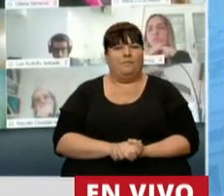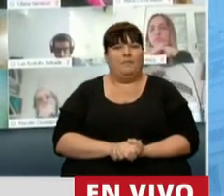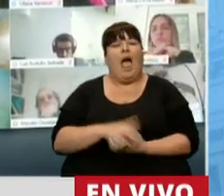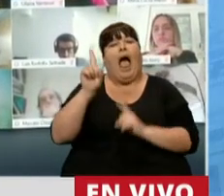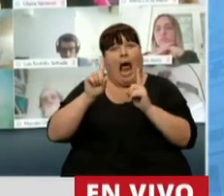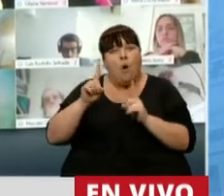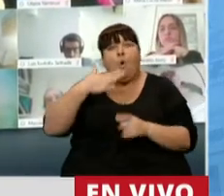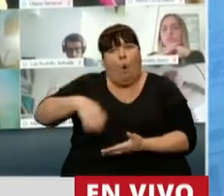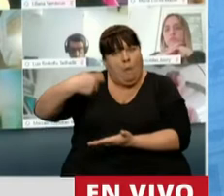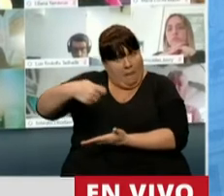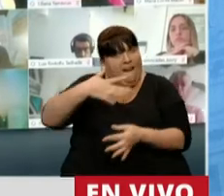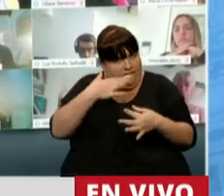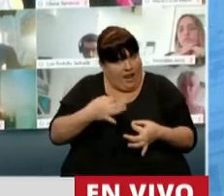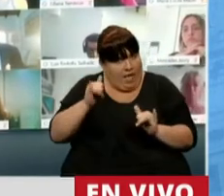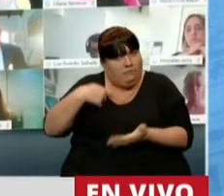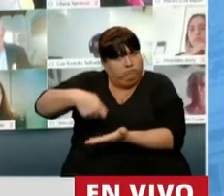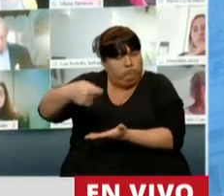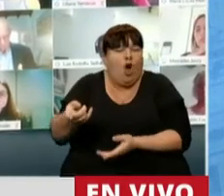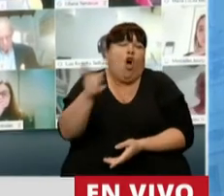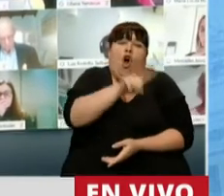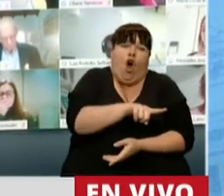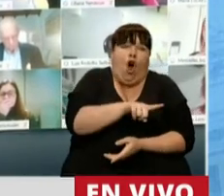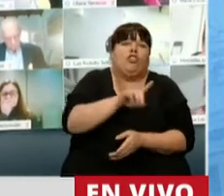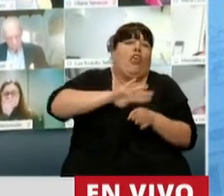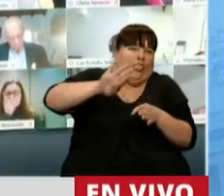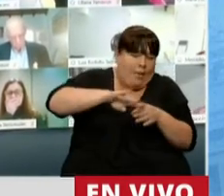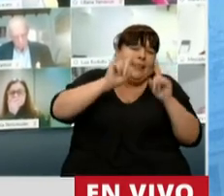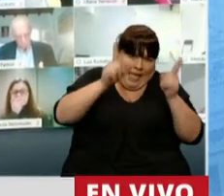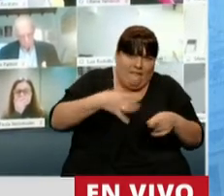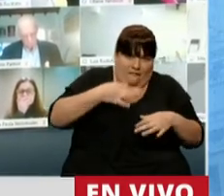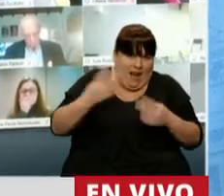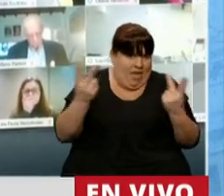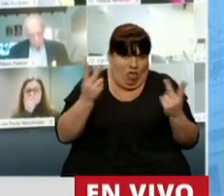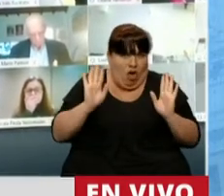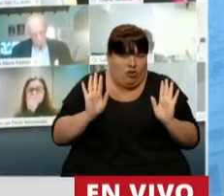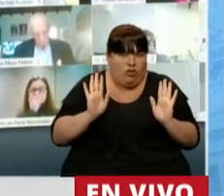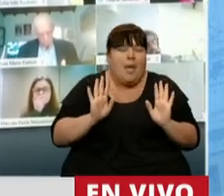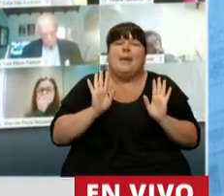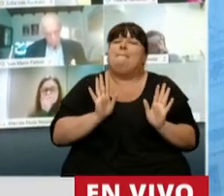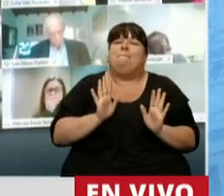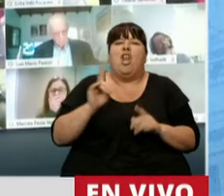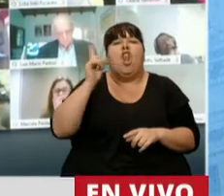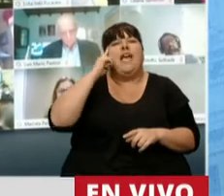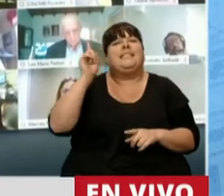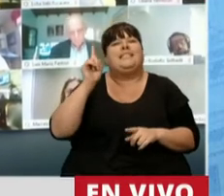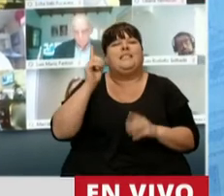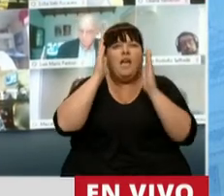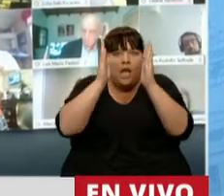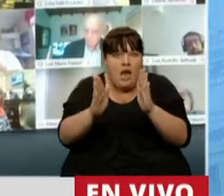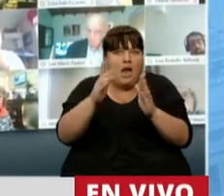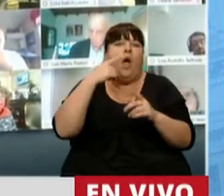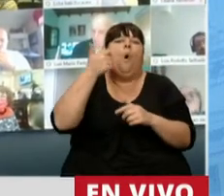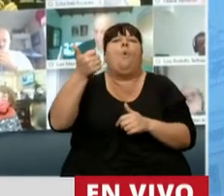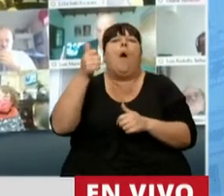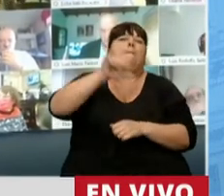hay contribuyentes que están al día, es cierto. Hay contribuyentes que están en mora, también es cierto. Pero no apliquemos linealmente la